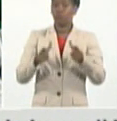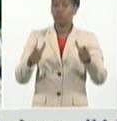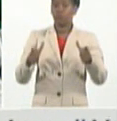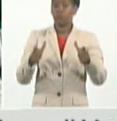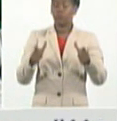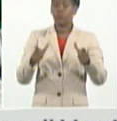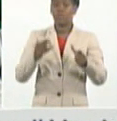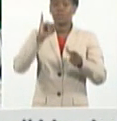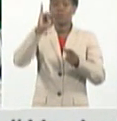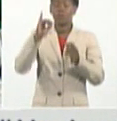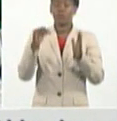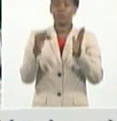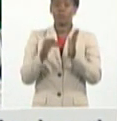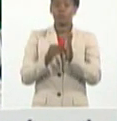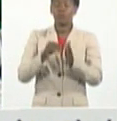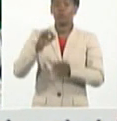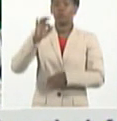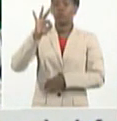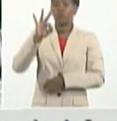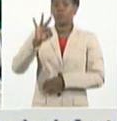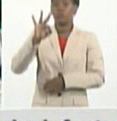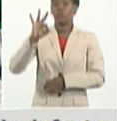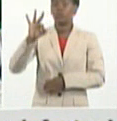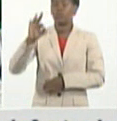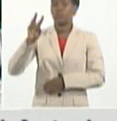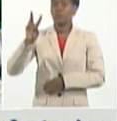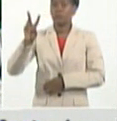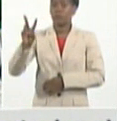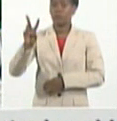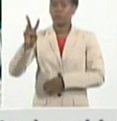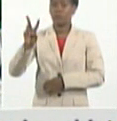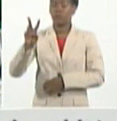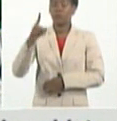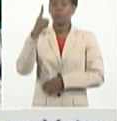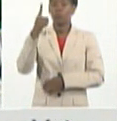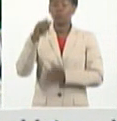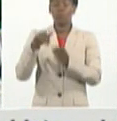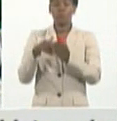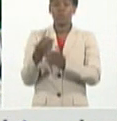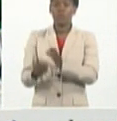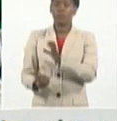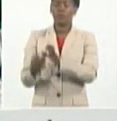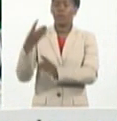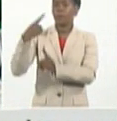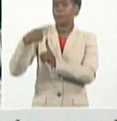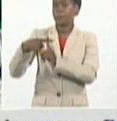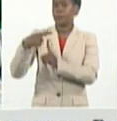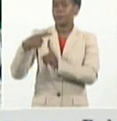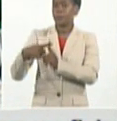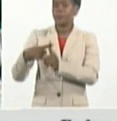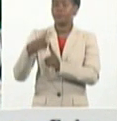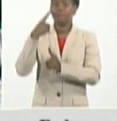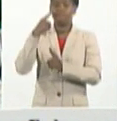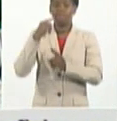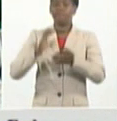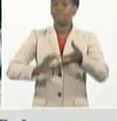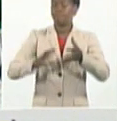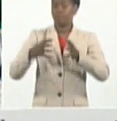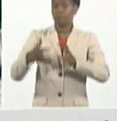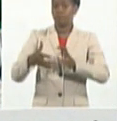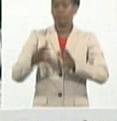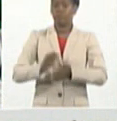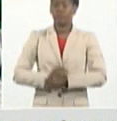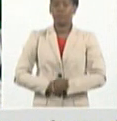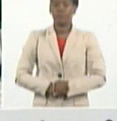6.882 pacientes en un solo día, estamos hablando de 173